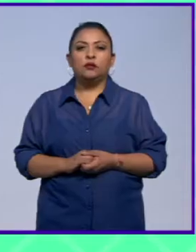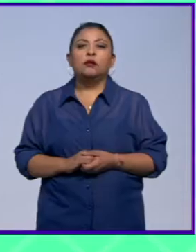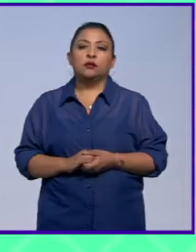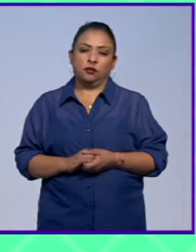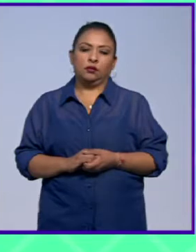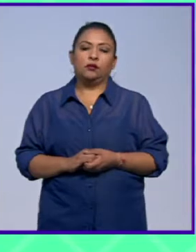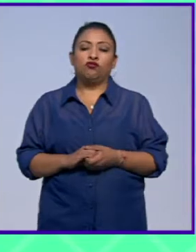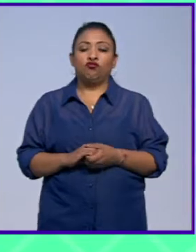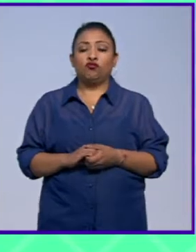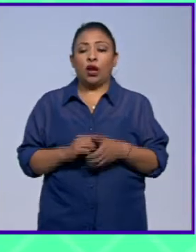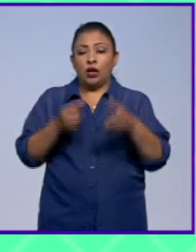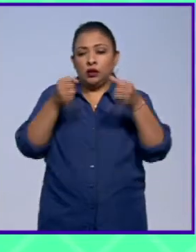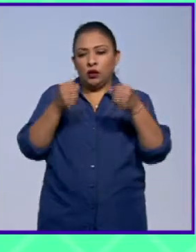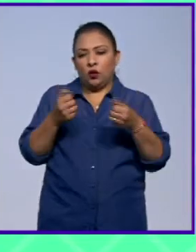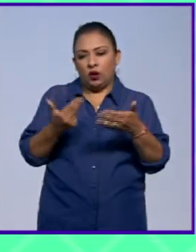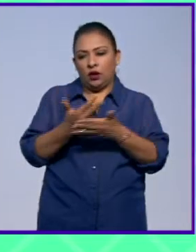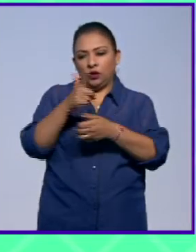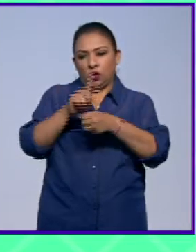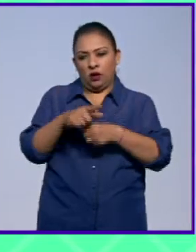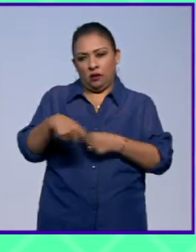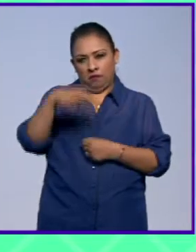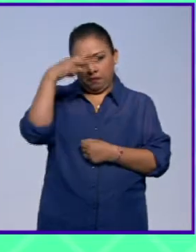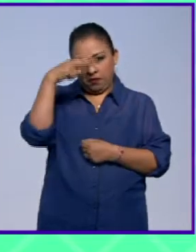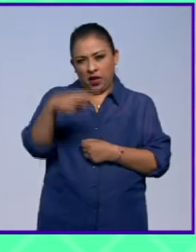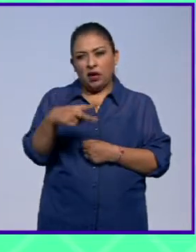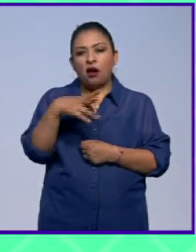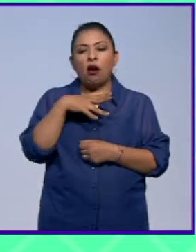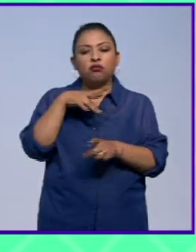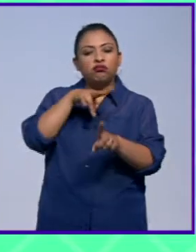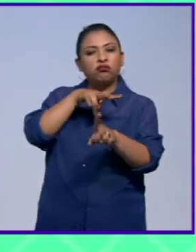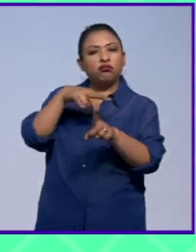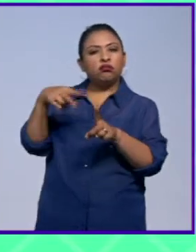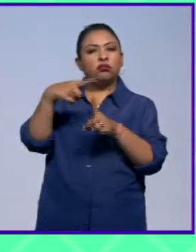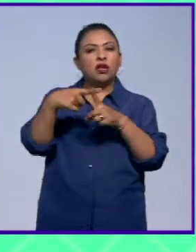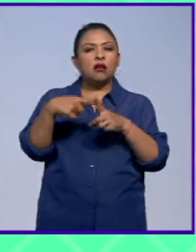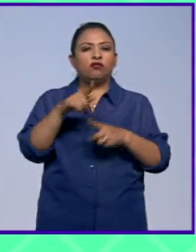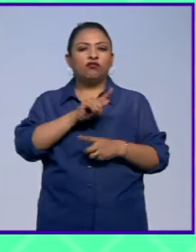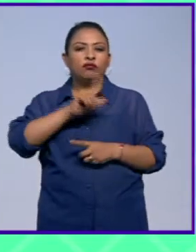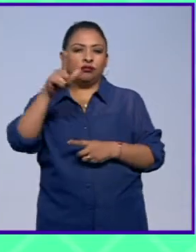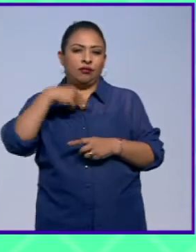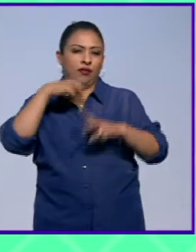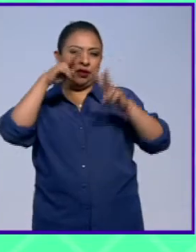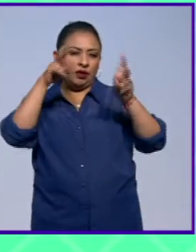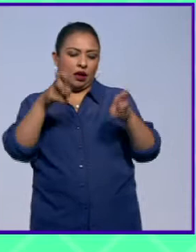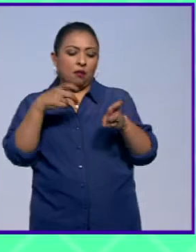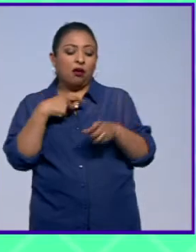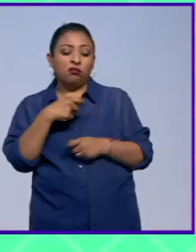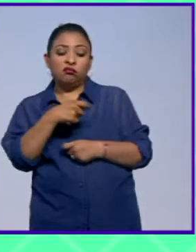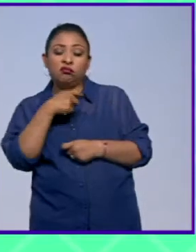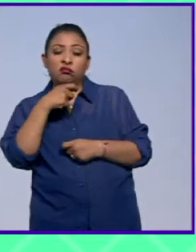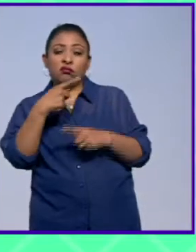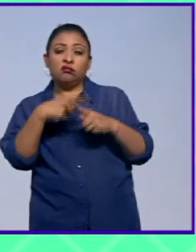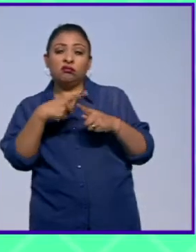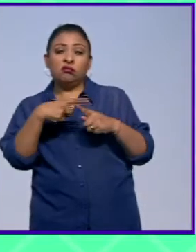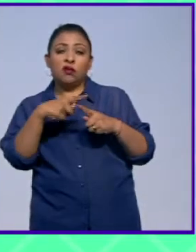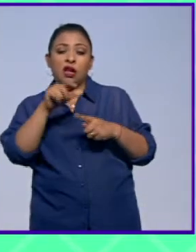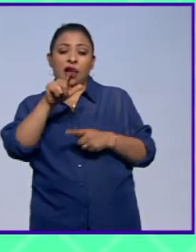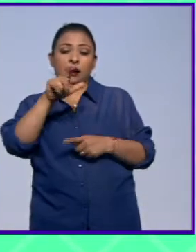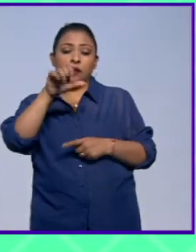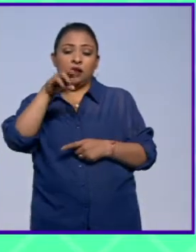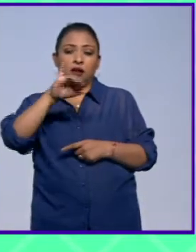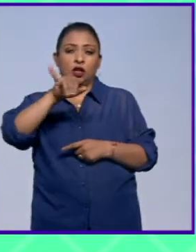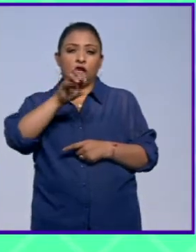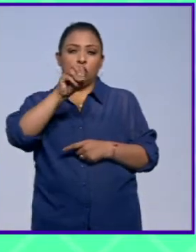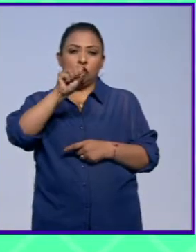La seguridad nacional de nuestro país es puesta en perspectiva por un especialista en el tema bajo la lupa del almirante José Luis